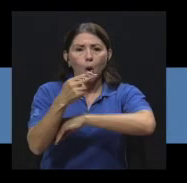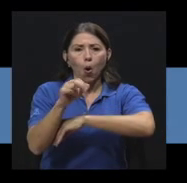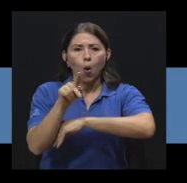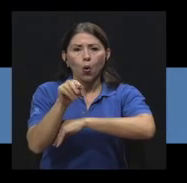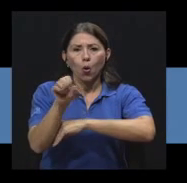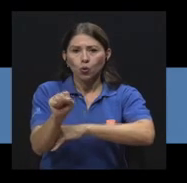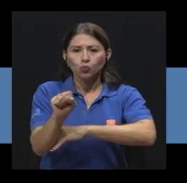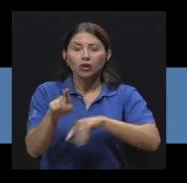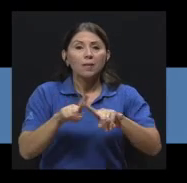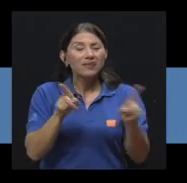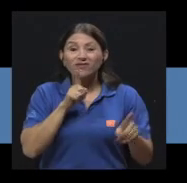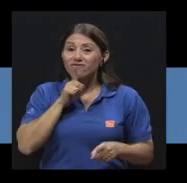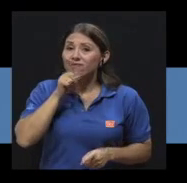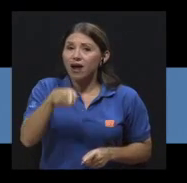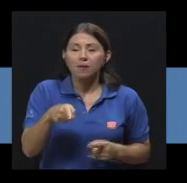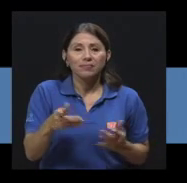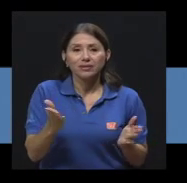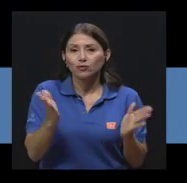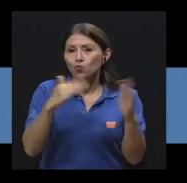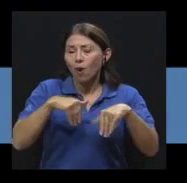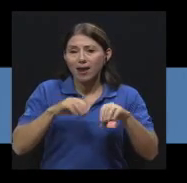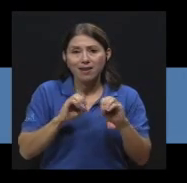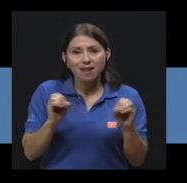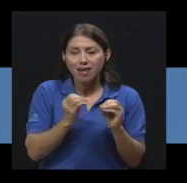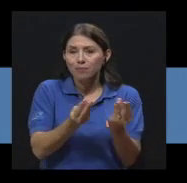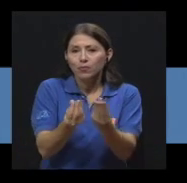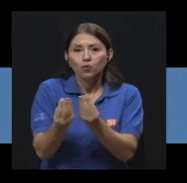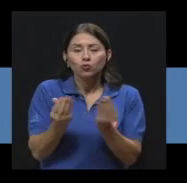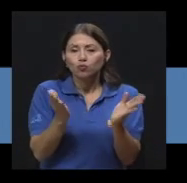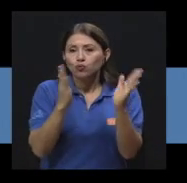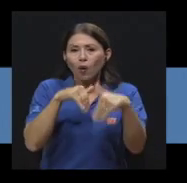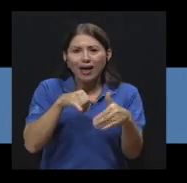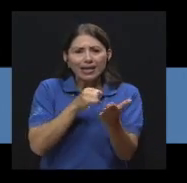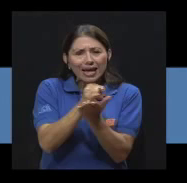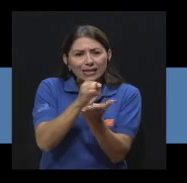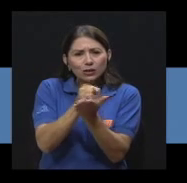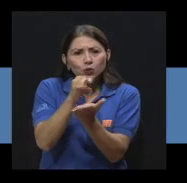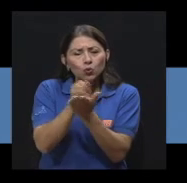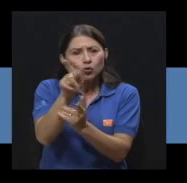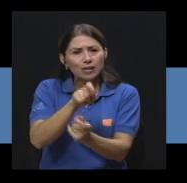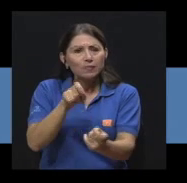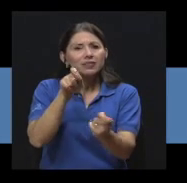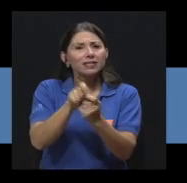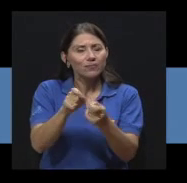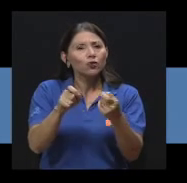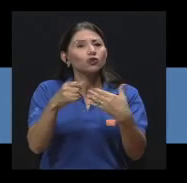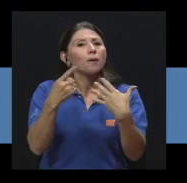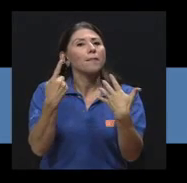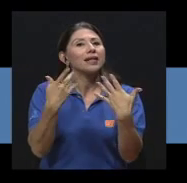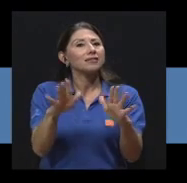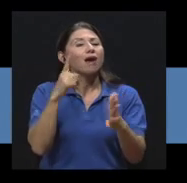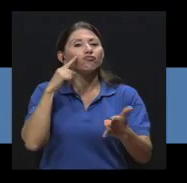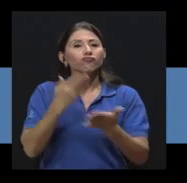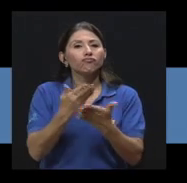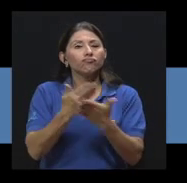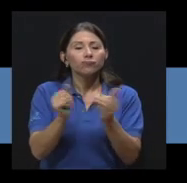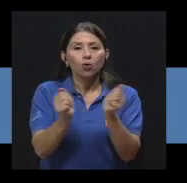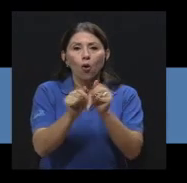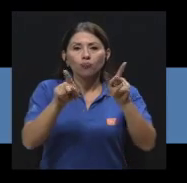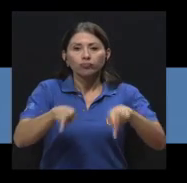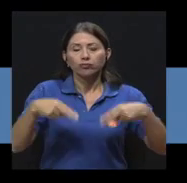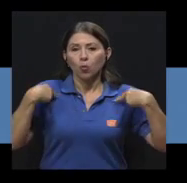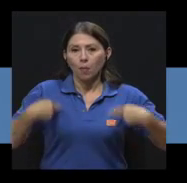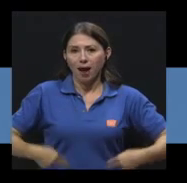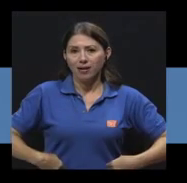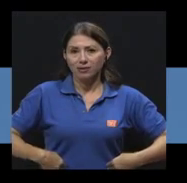no hay productos o estudios específicos en humanos que garanticen la